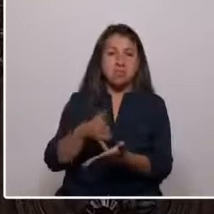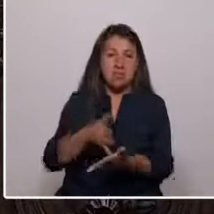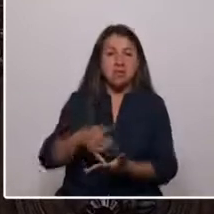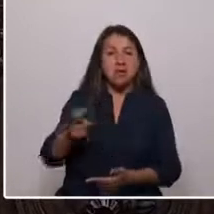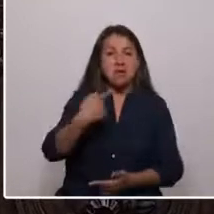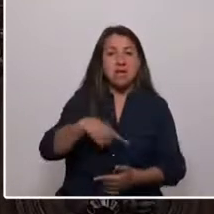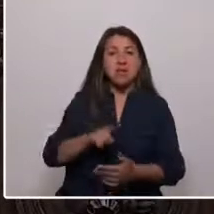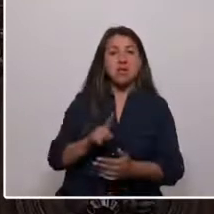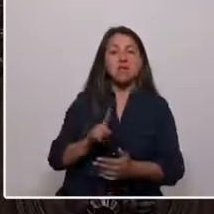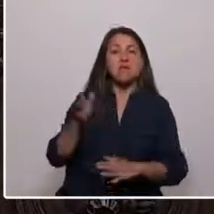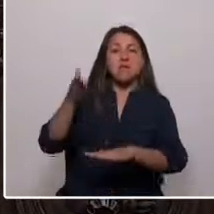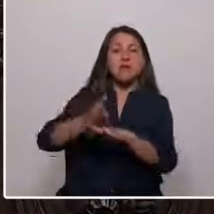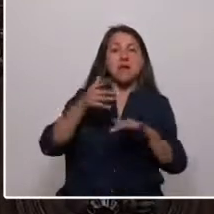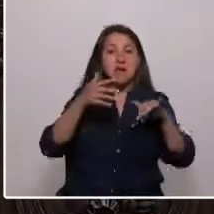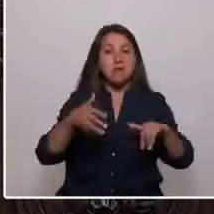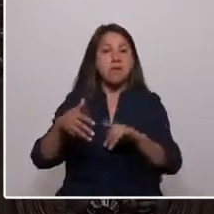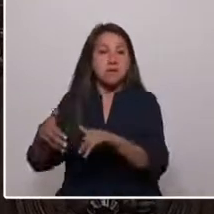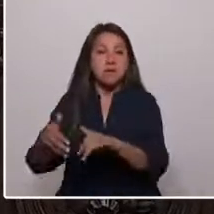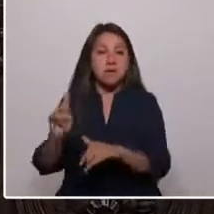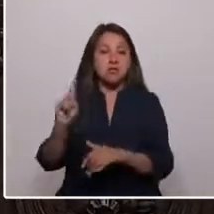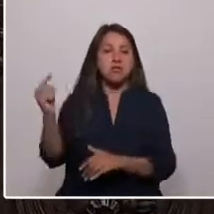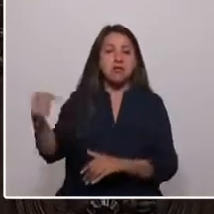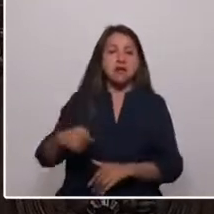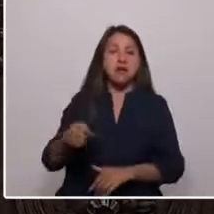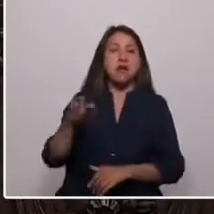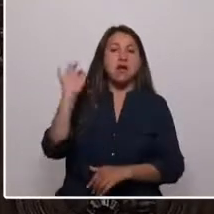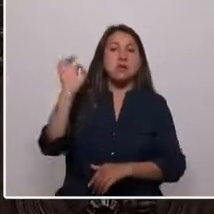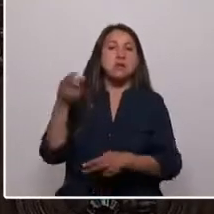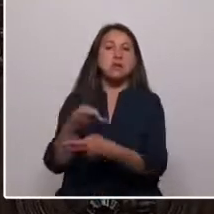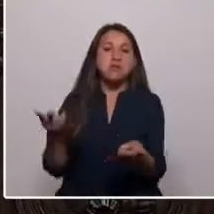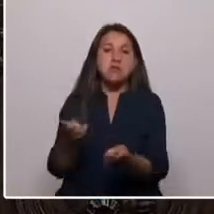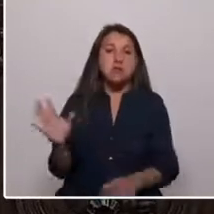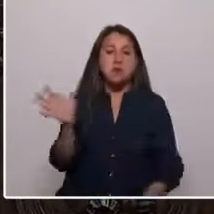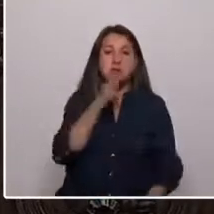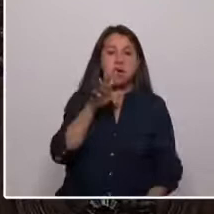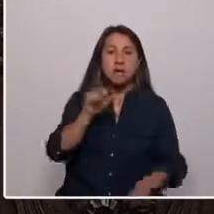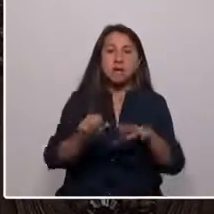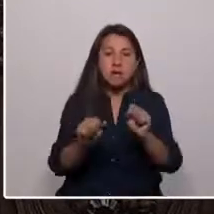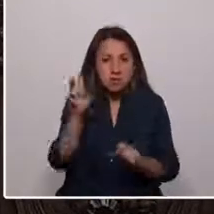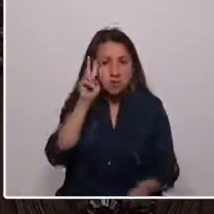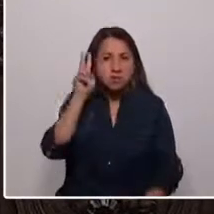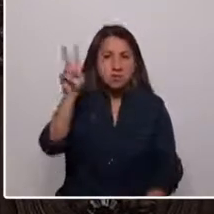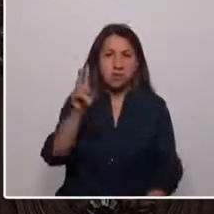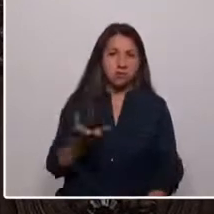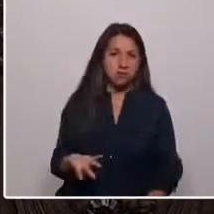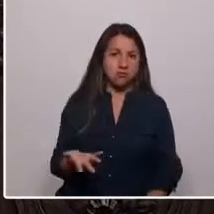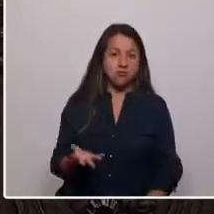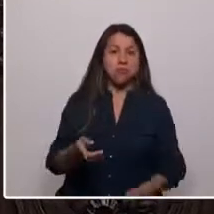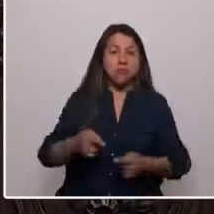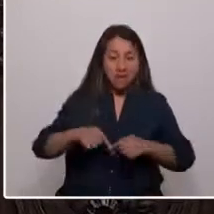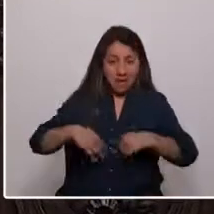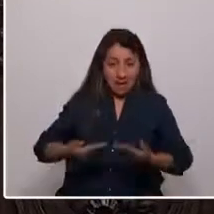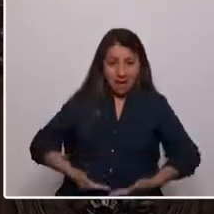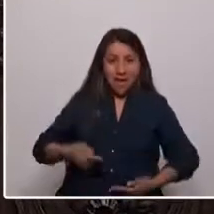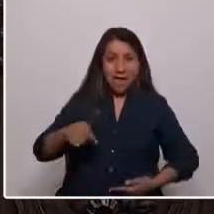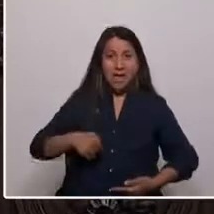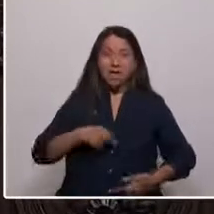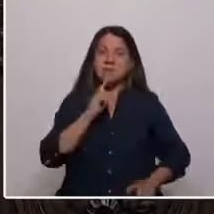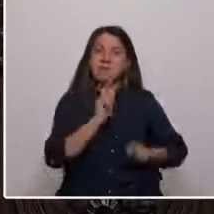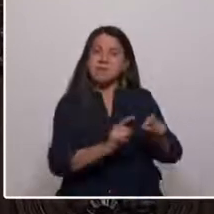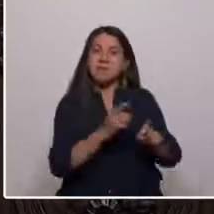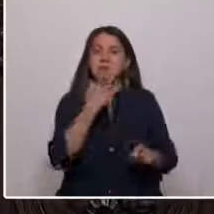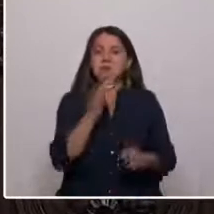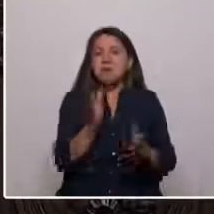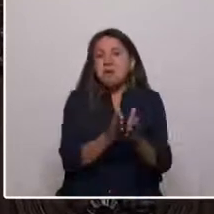irán a marchar. Ellos no vendrán a nuestras audiencias públicas. Ellos no tienen escaños reservados. A ellos los ninguneamos simplemente por ser